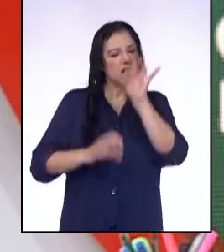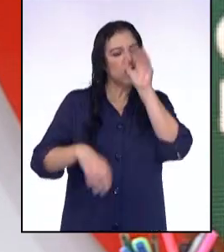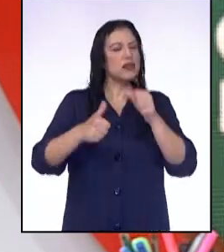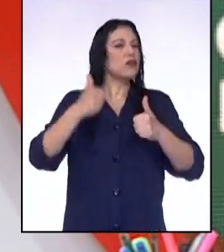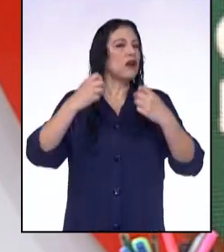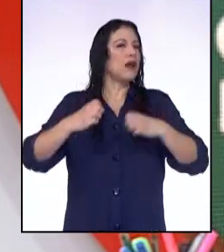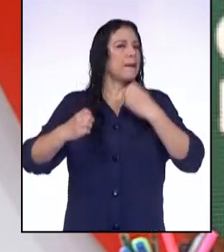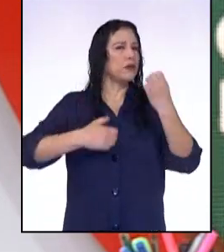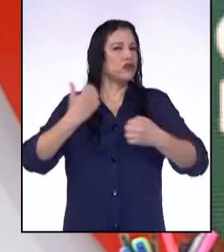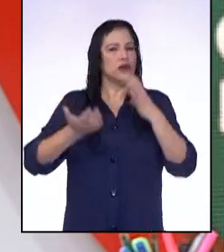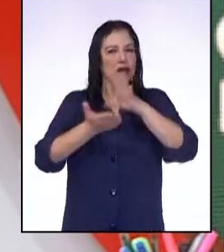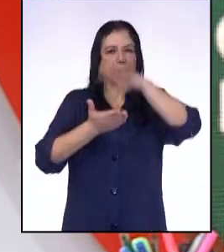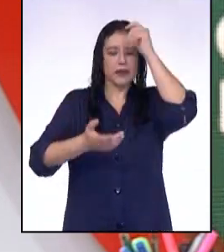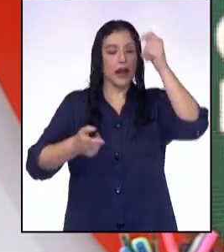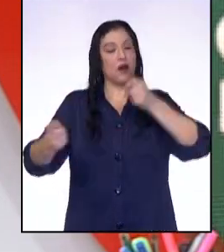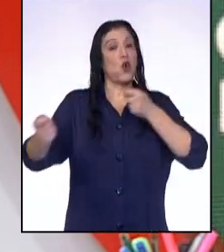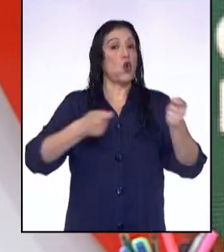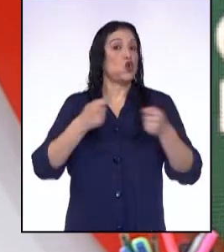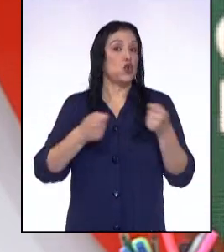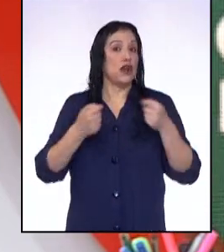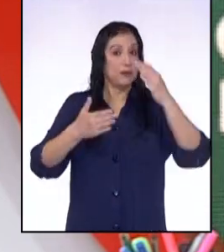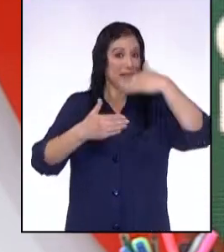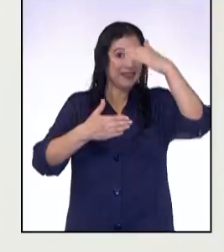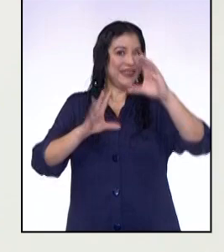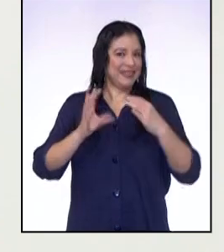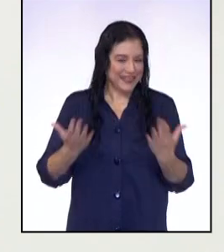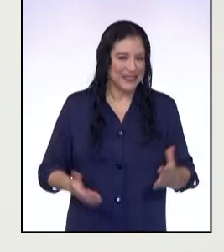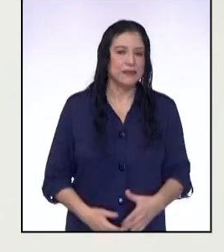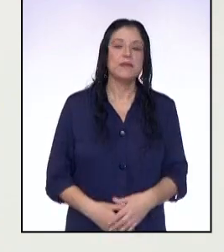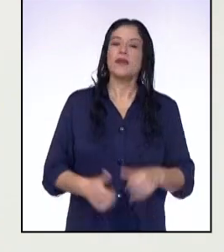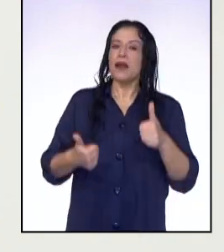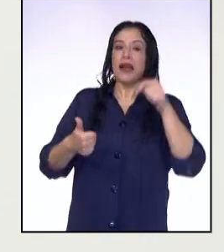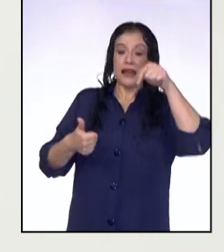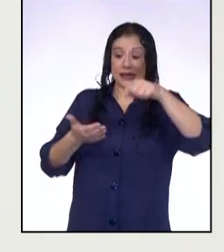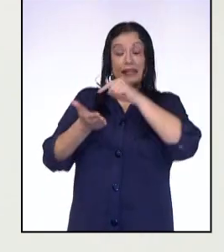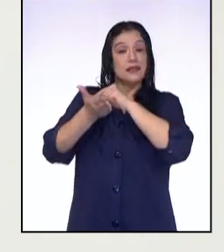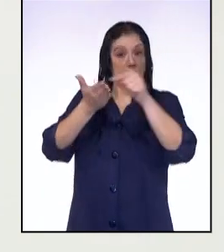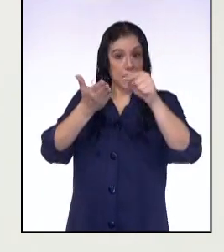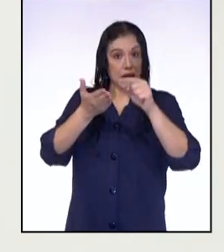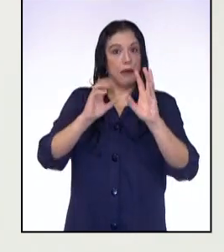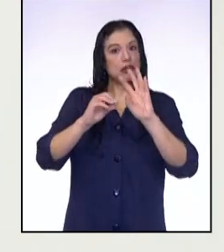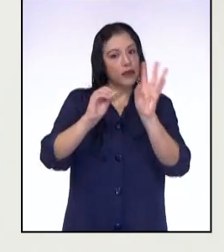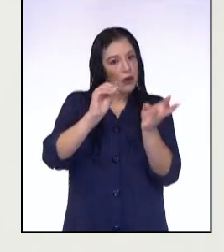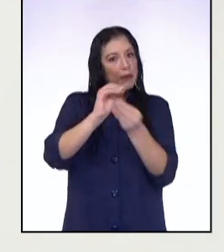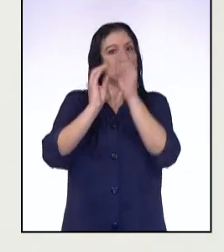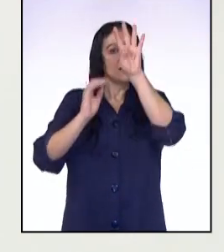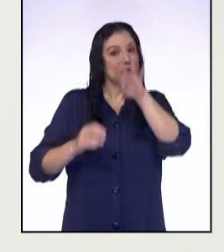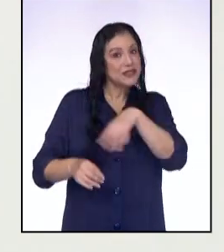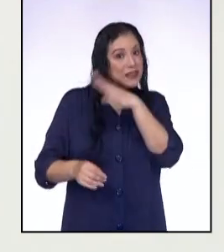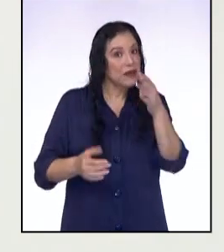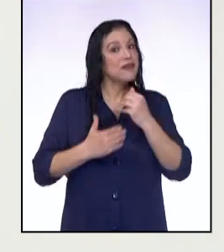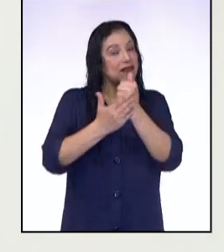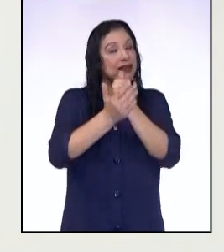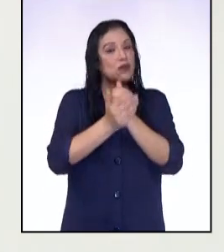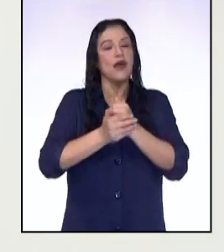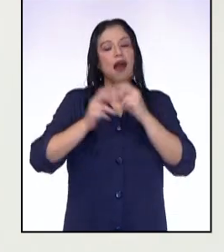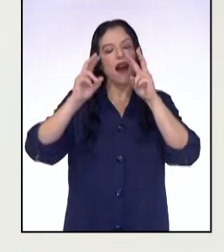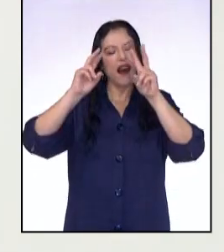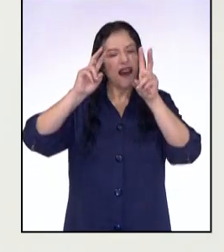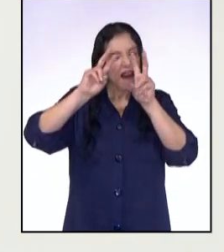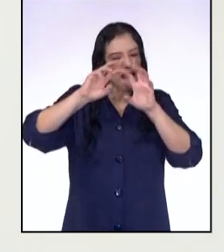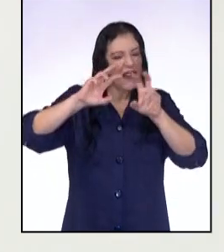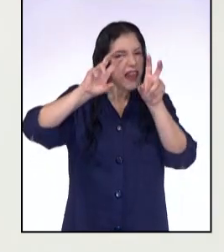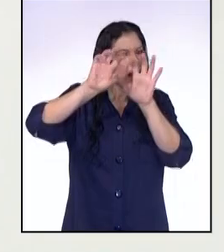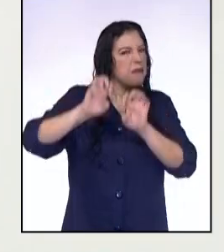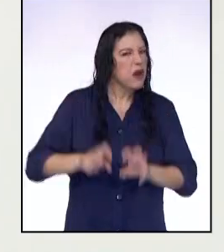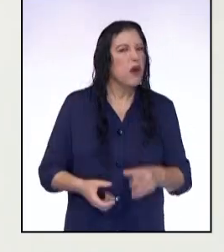emoción y aprender a controlarla para todos los siguientes programas. Durante la semana vamos a ir completando este cuadro que nos ayudará a evaluar cómo